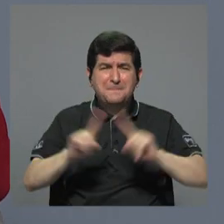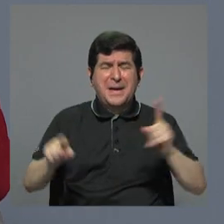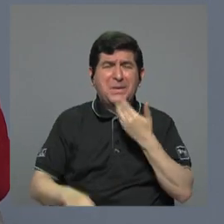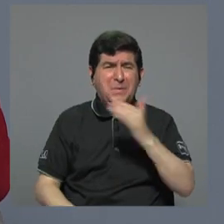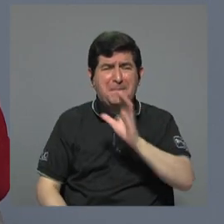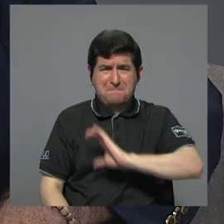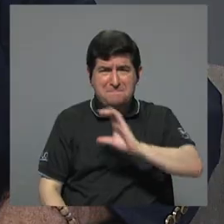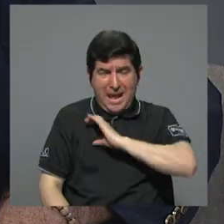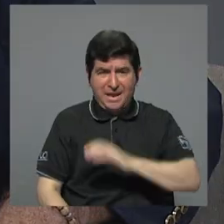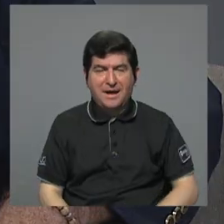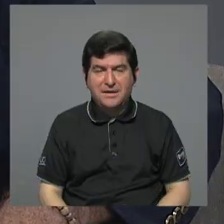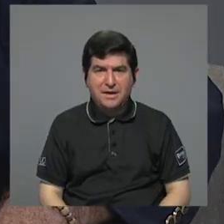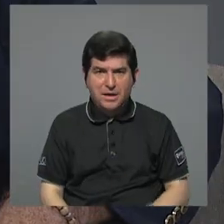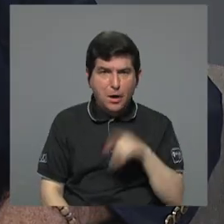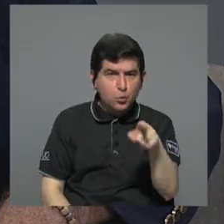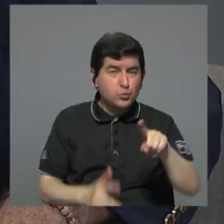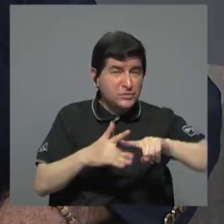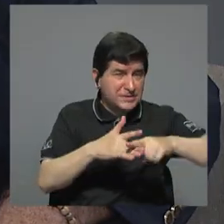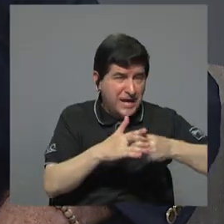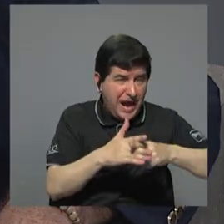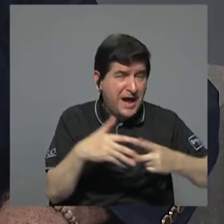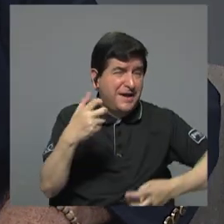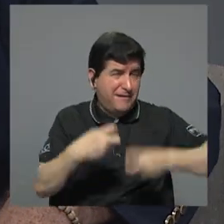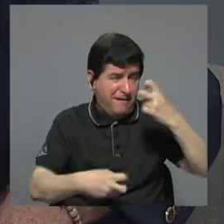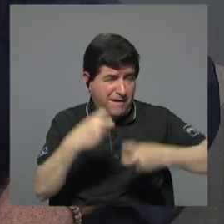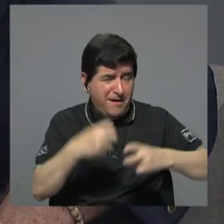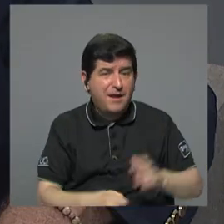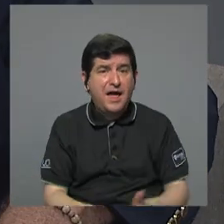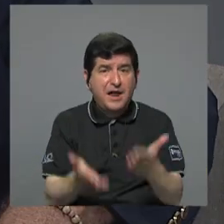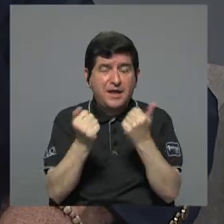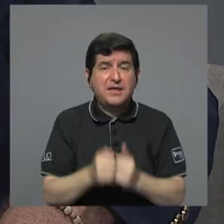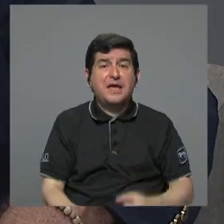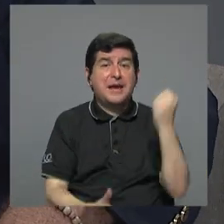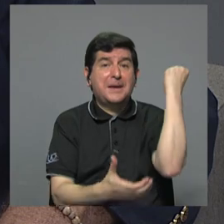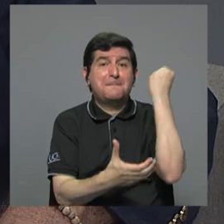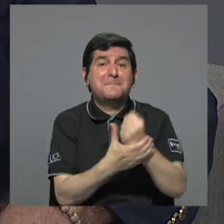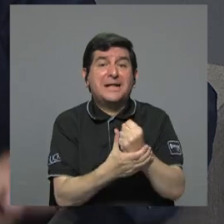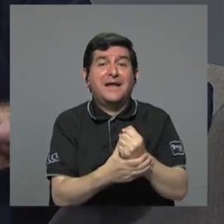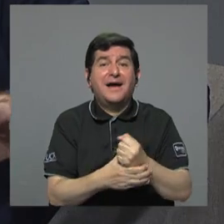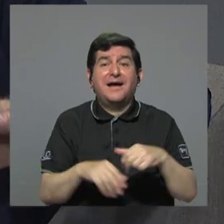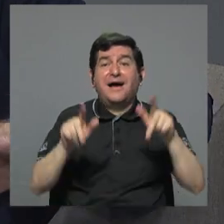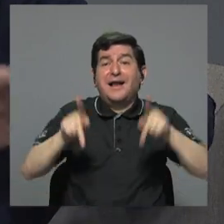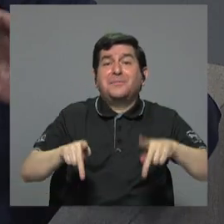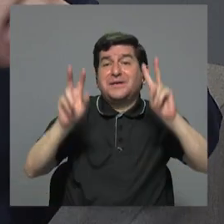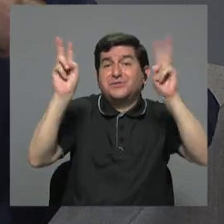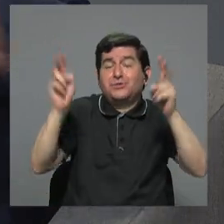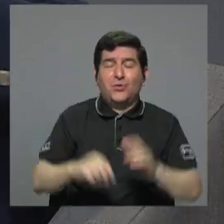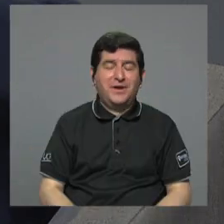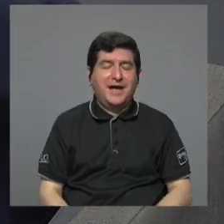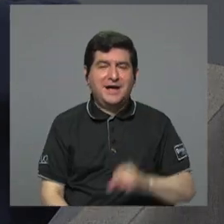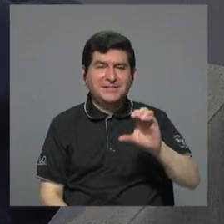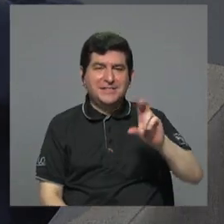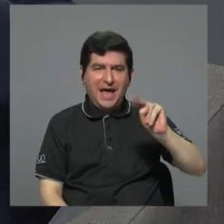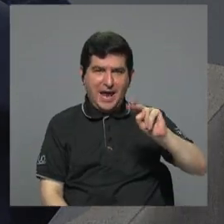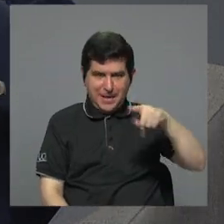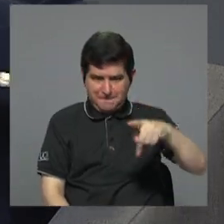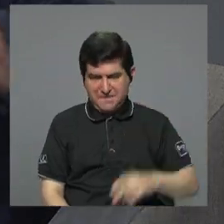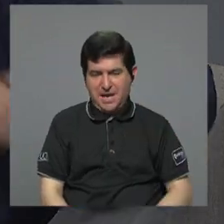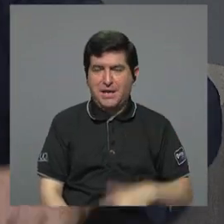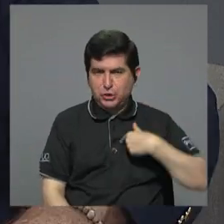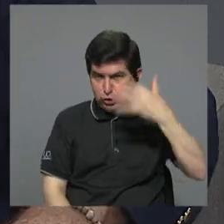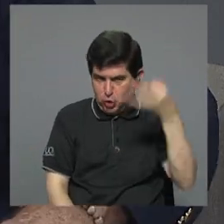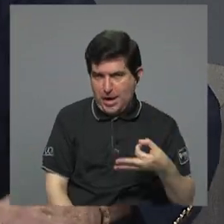usted, para arreglar ese problema, quiere matar al paciente. Y a mí me parece que el CNP, el